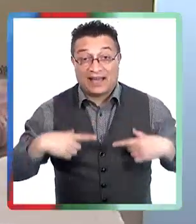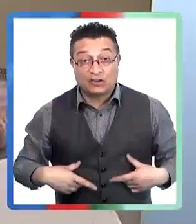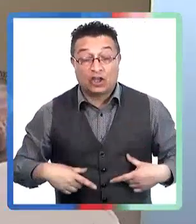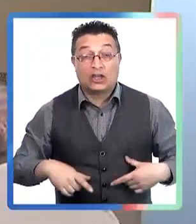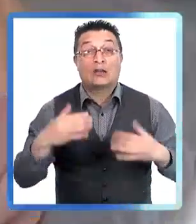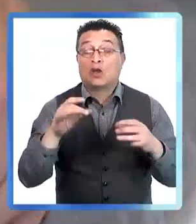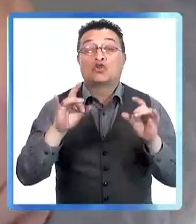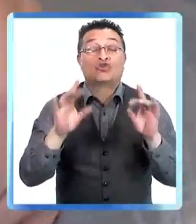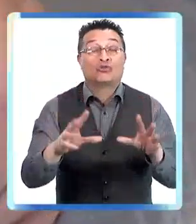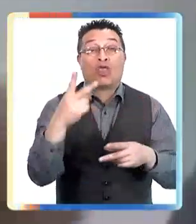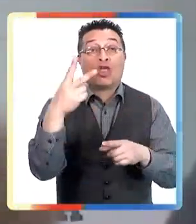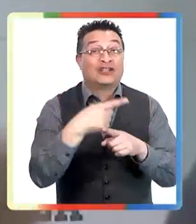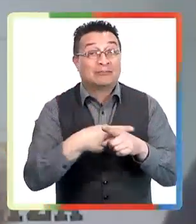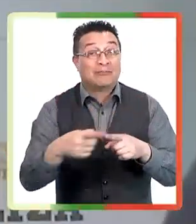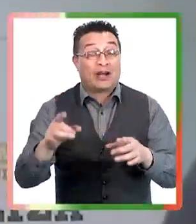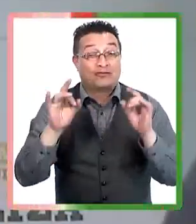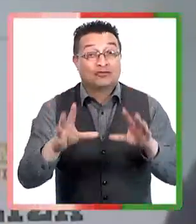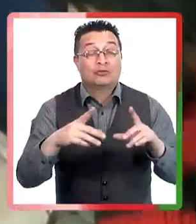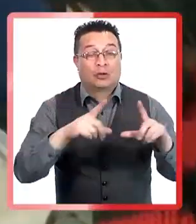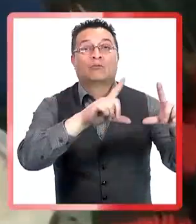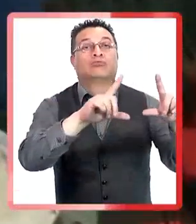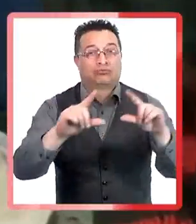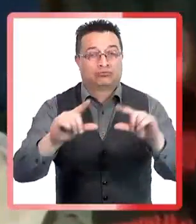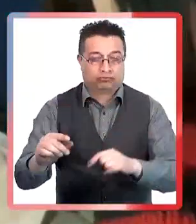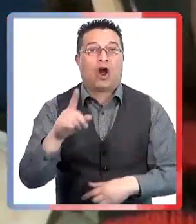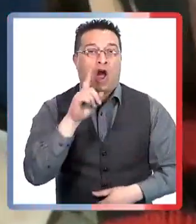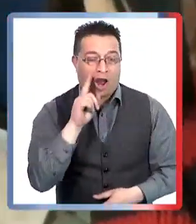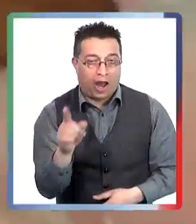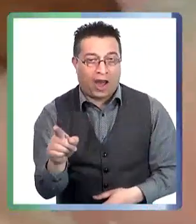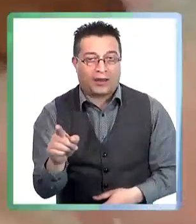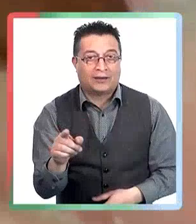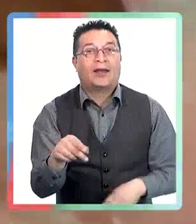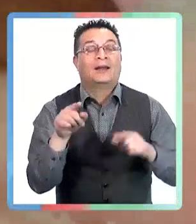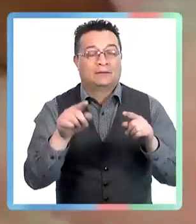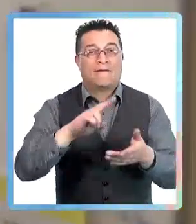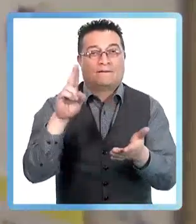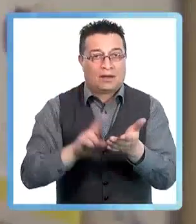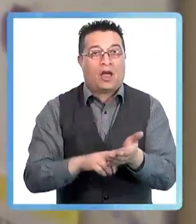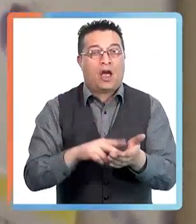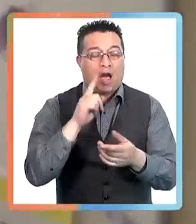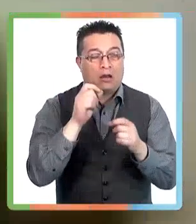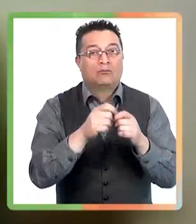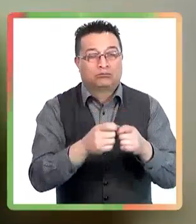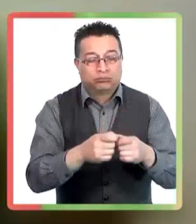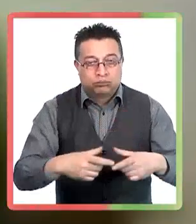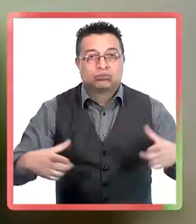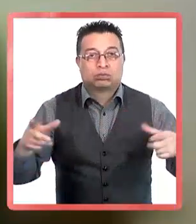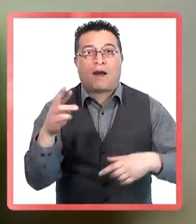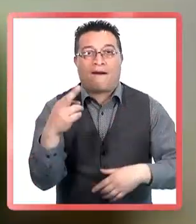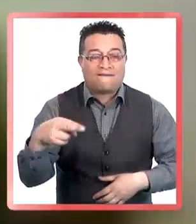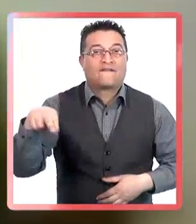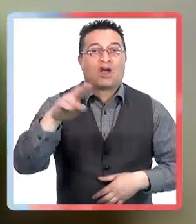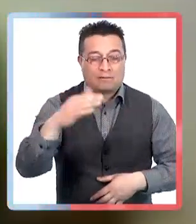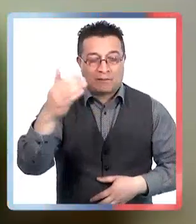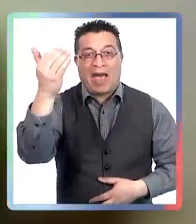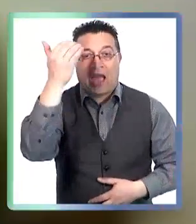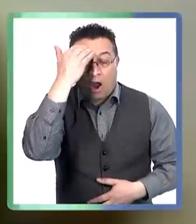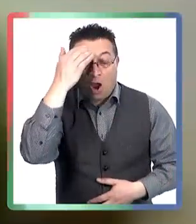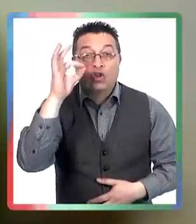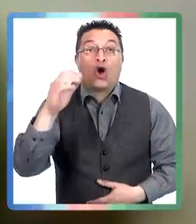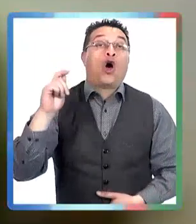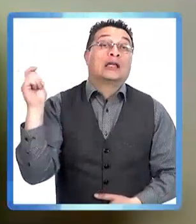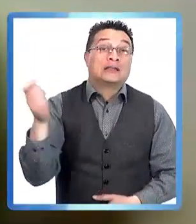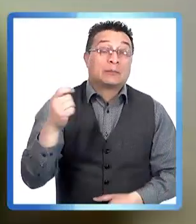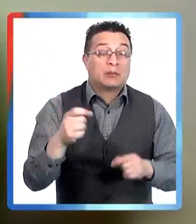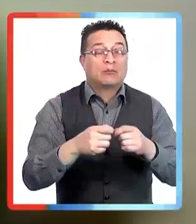o en septiembre, pero que era de menor magnitud en general que el prevacaciones de invierno. Este año fue así, con